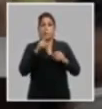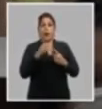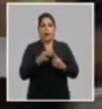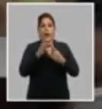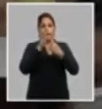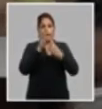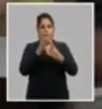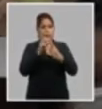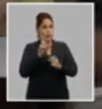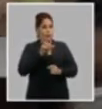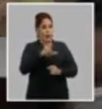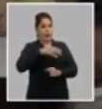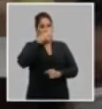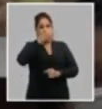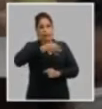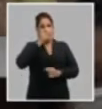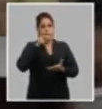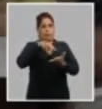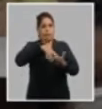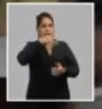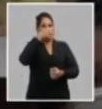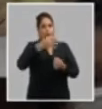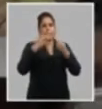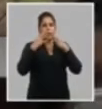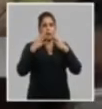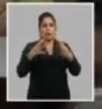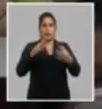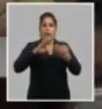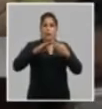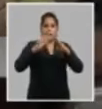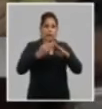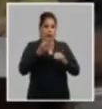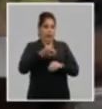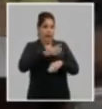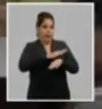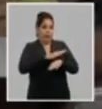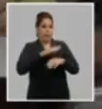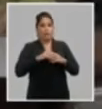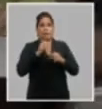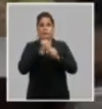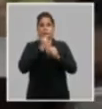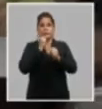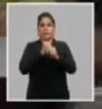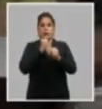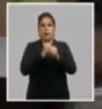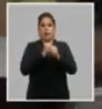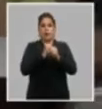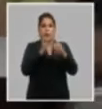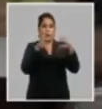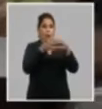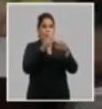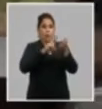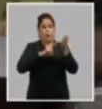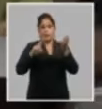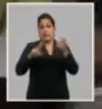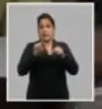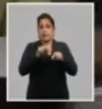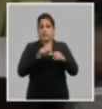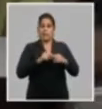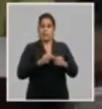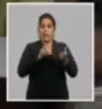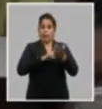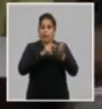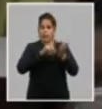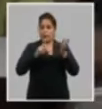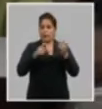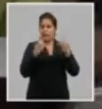elemento final que quisiera exponer y nos parece muy importante y lo debatimos ayer en relación con el trabajo de nuestros núcleos de la militancia tiene